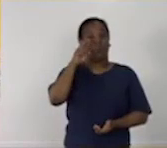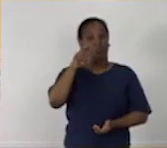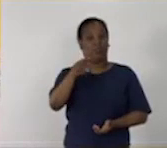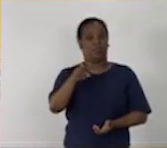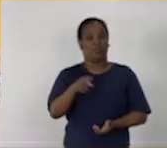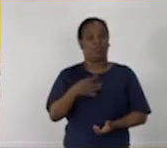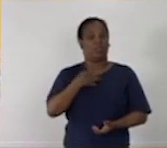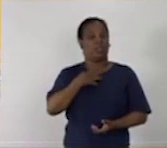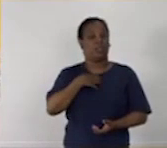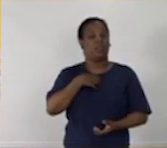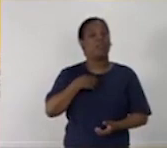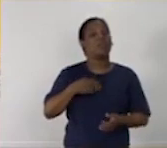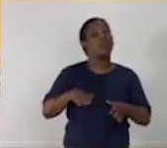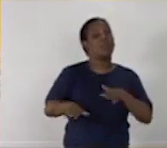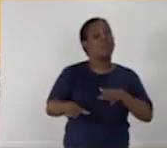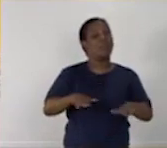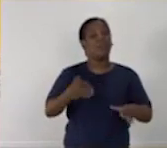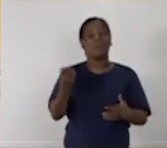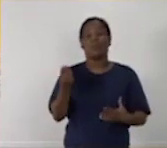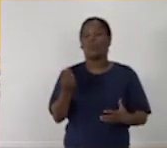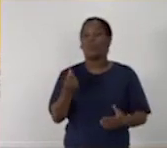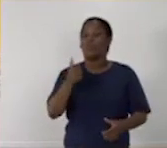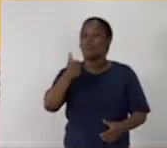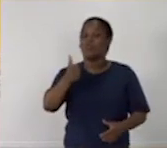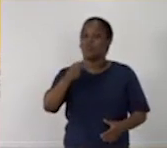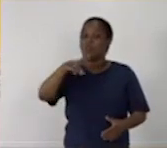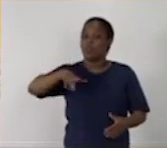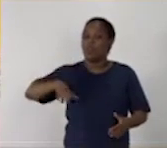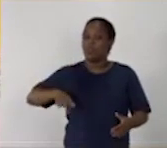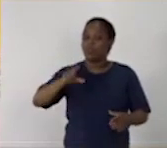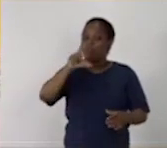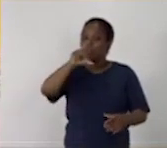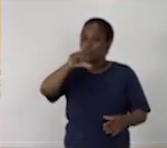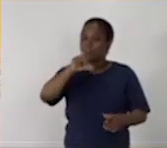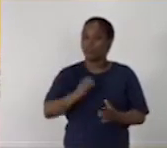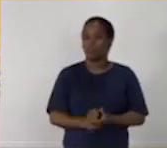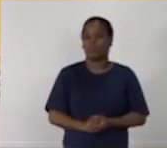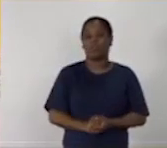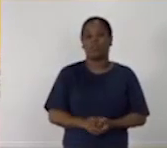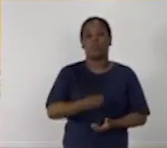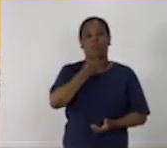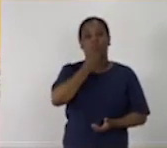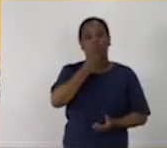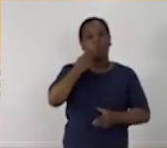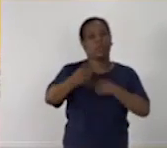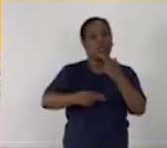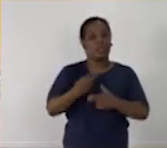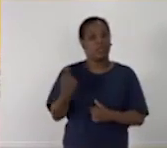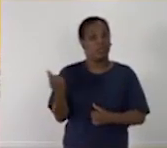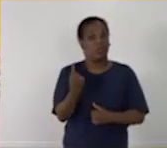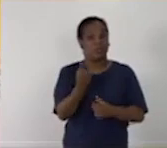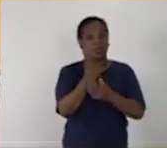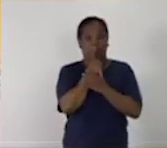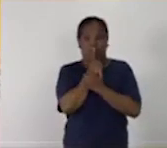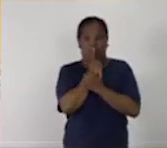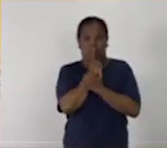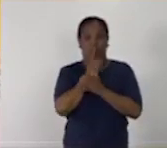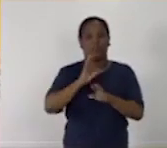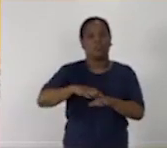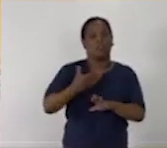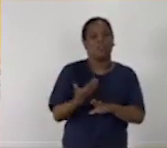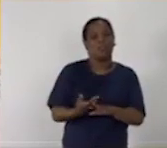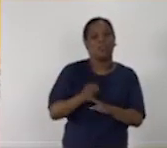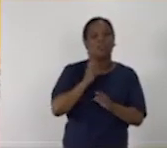Fíjense, deben prepararse muy bien para leer estos textos. Pueden hacerlo varias veces primero en